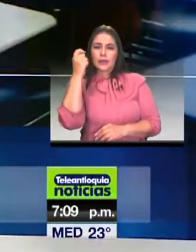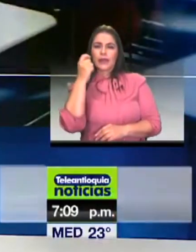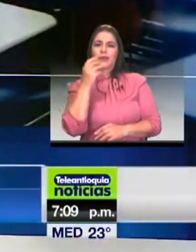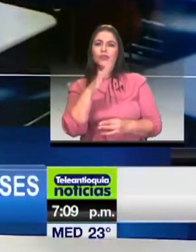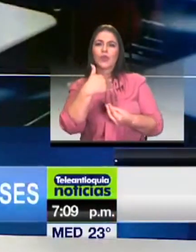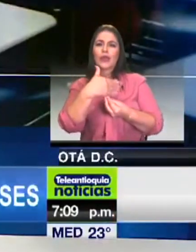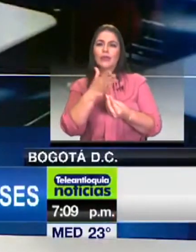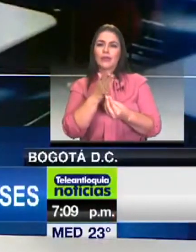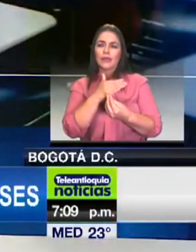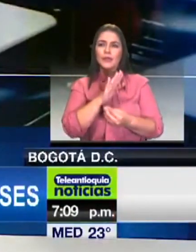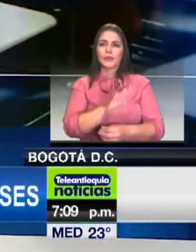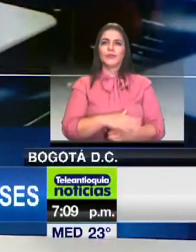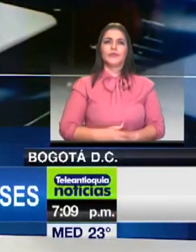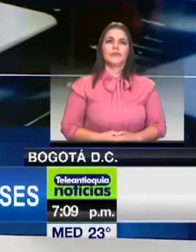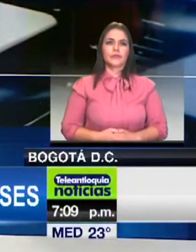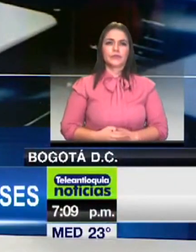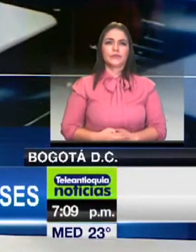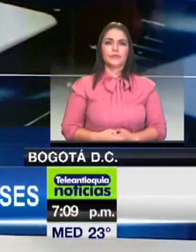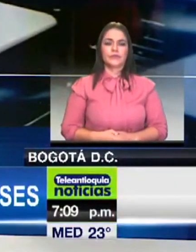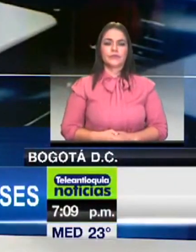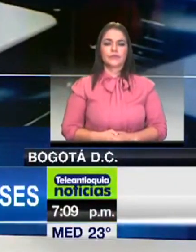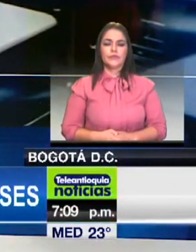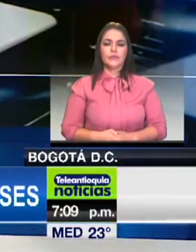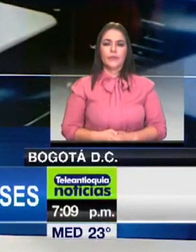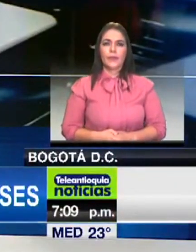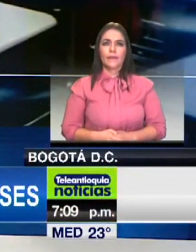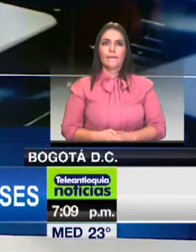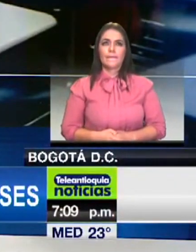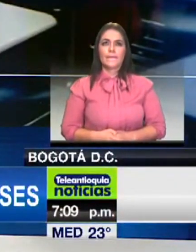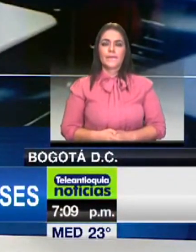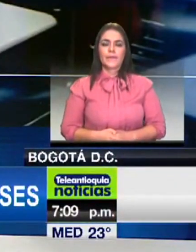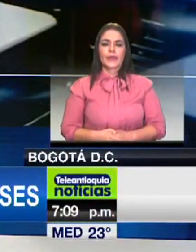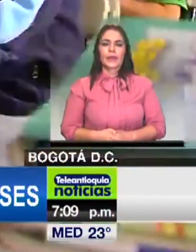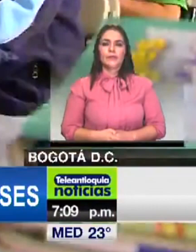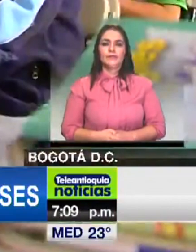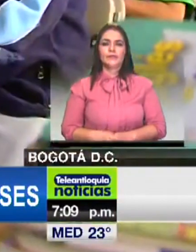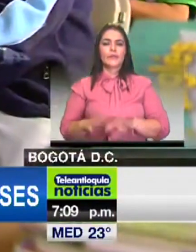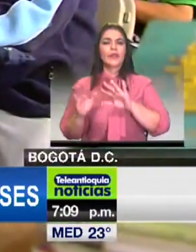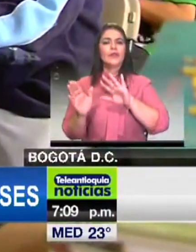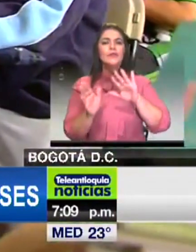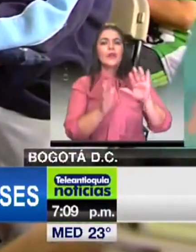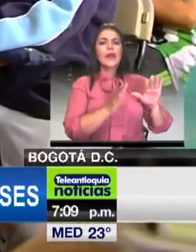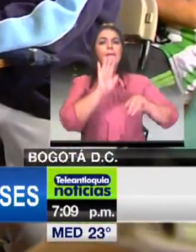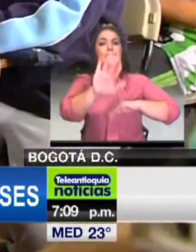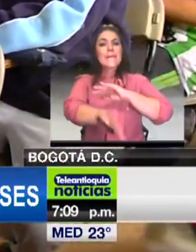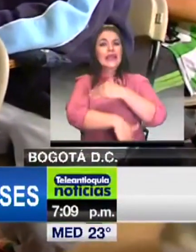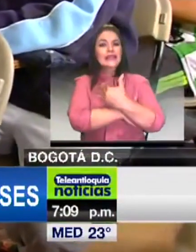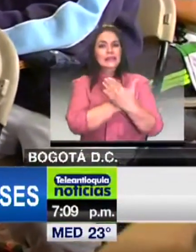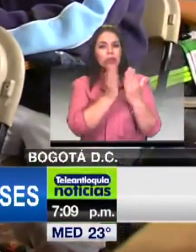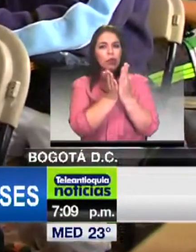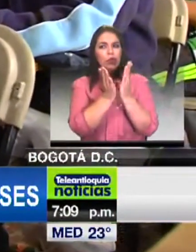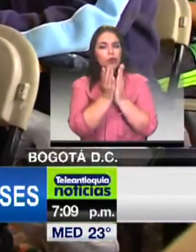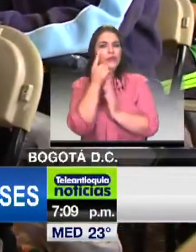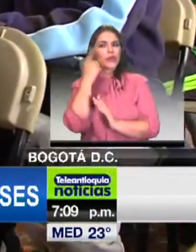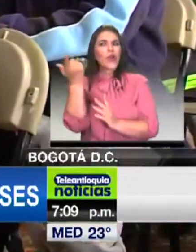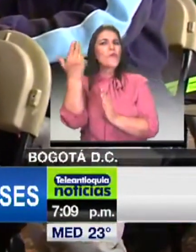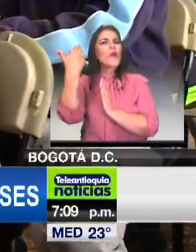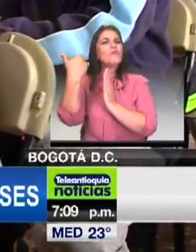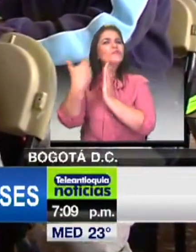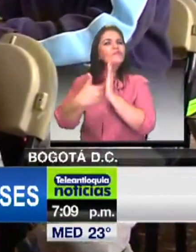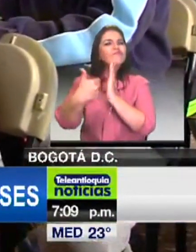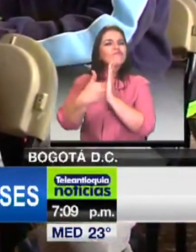El Ministerio de Educación presentó un documento que detalla los lineamientos para el retorno a clase bajo la modalidad de alternancia,